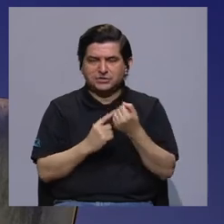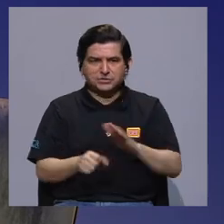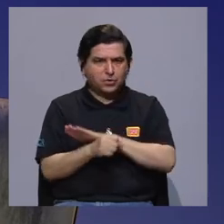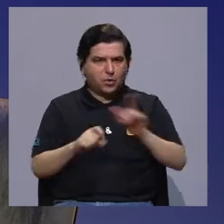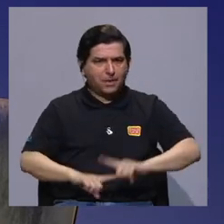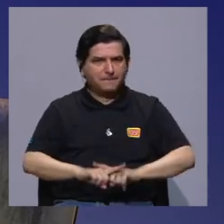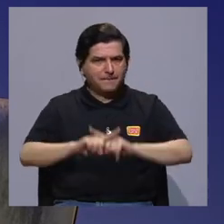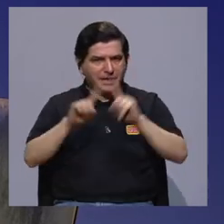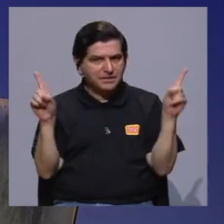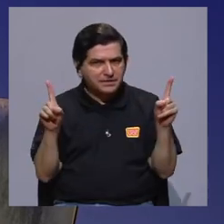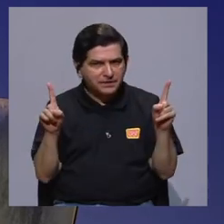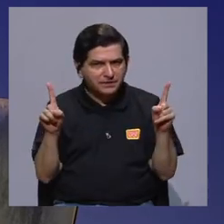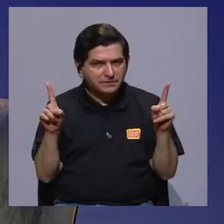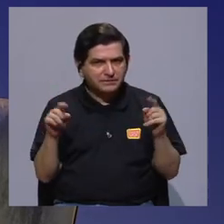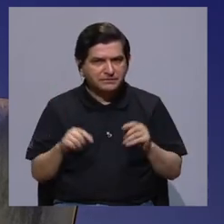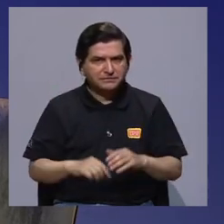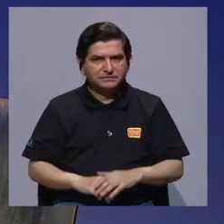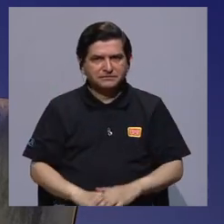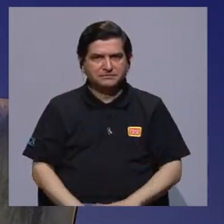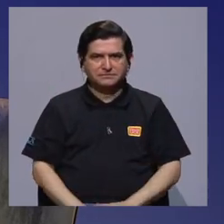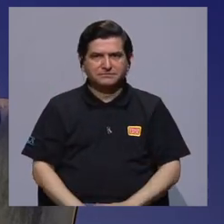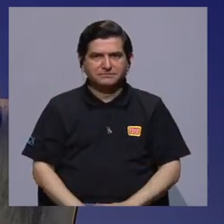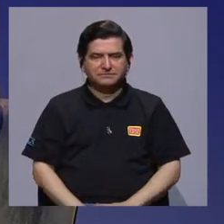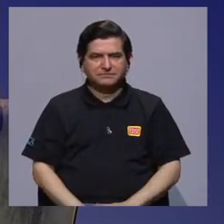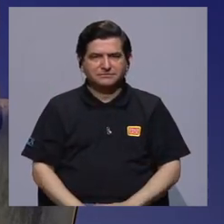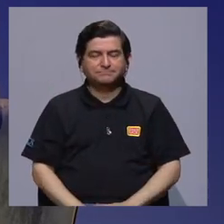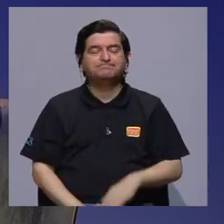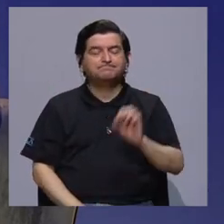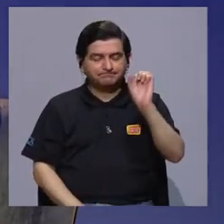atrás la situación era completamente diferente,